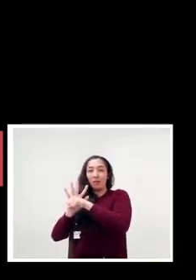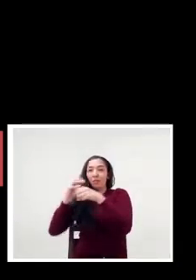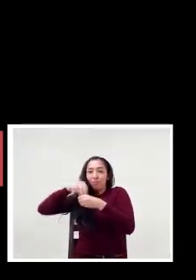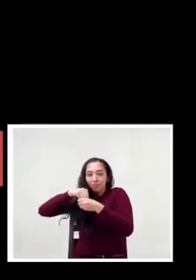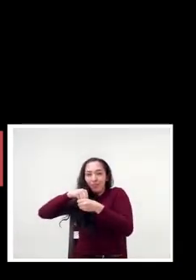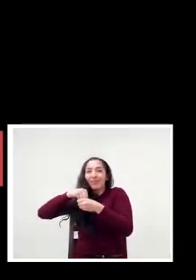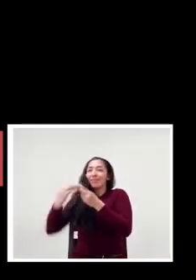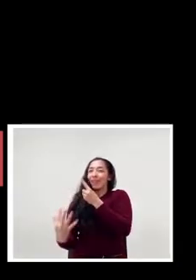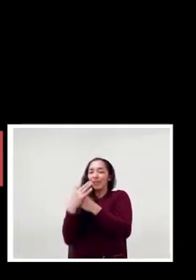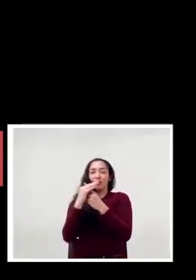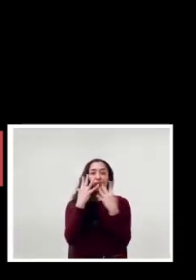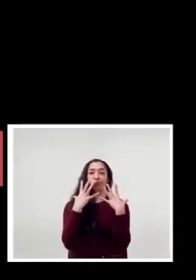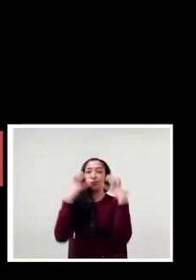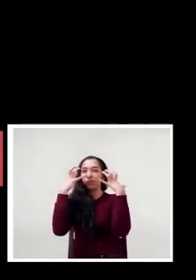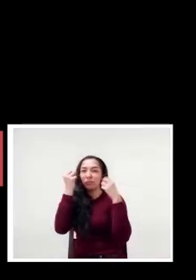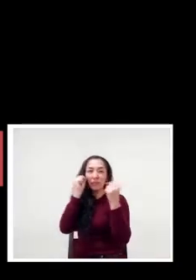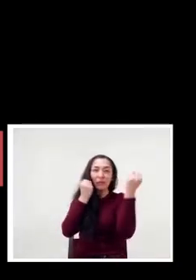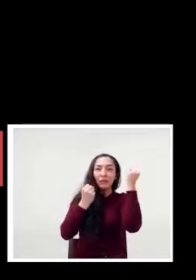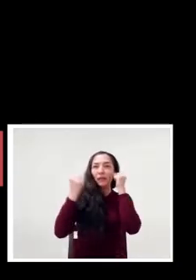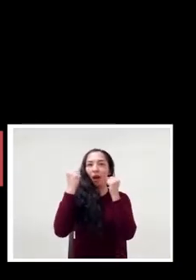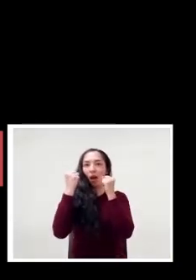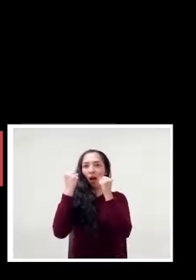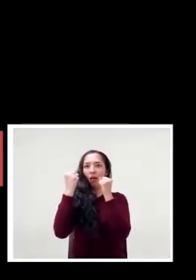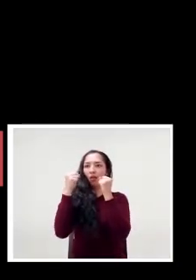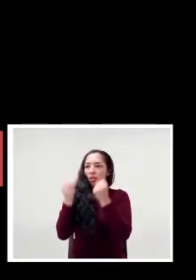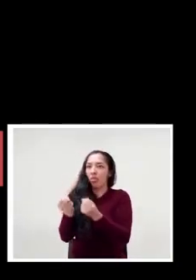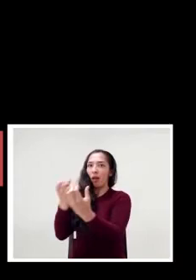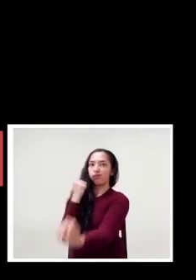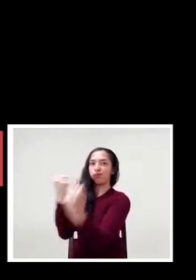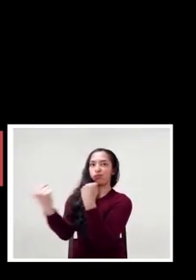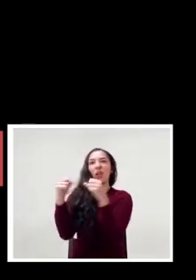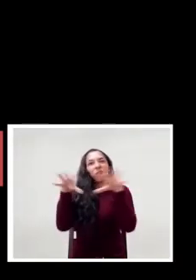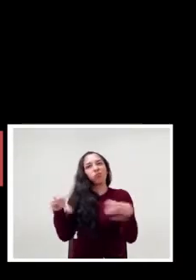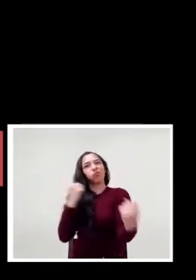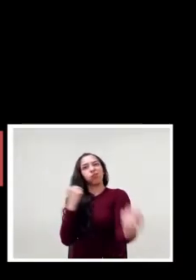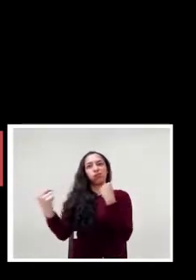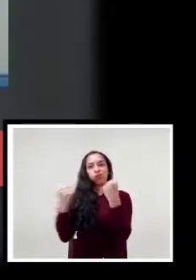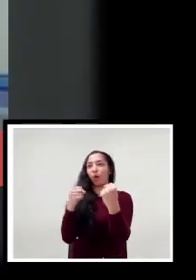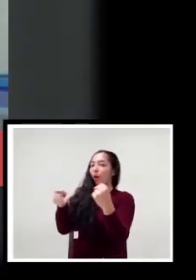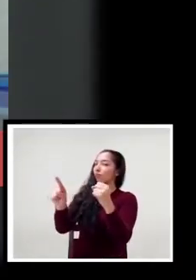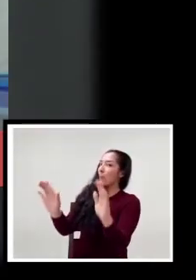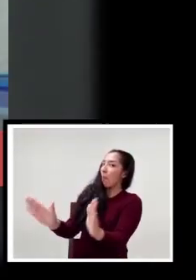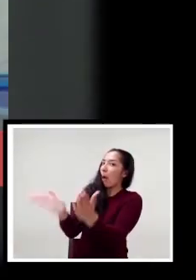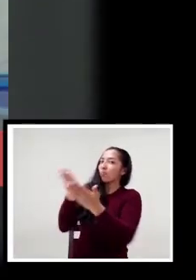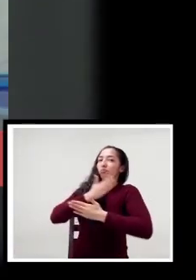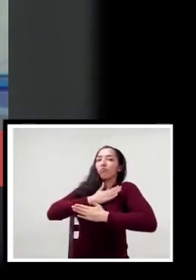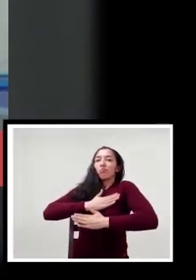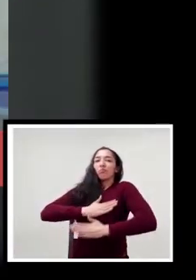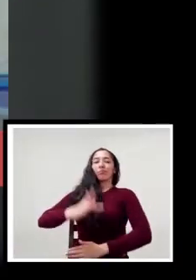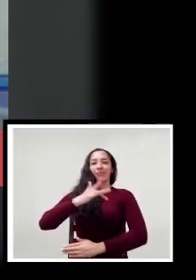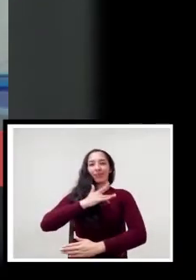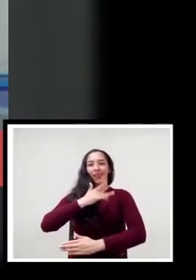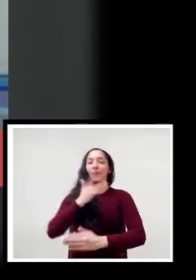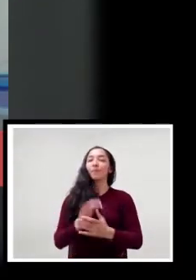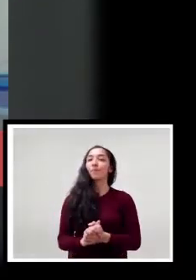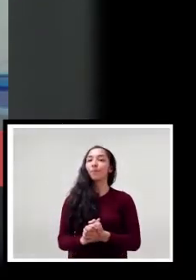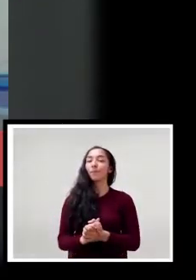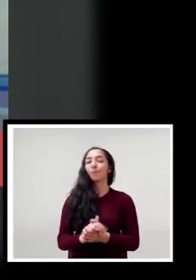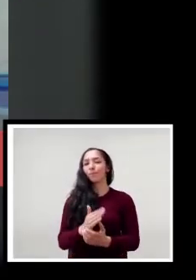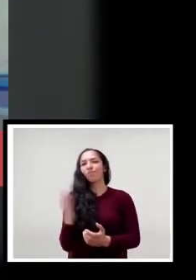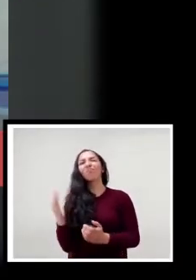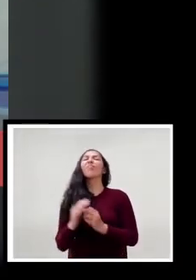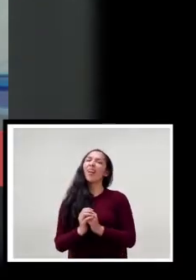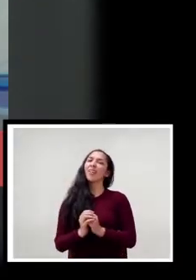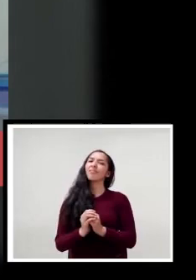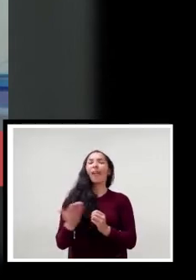niveles de estrés que la cuarentena estricta que se ha tenido en el país conlleva. Pues nos ha tocado cambiar la